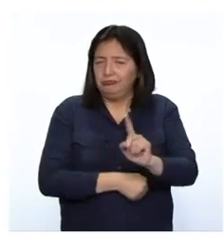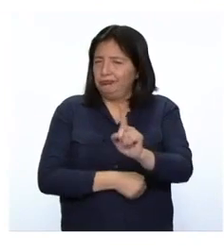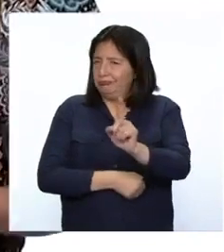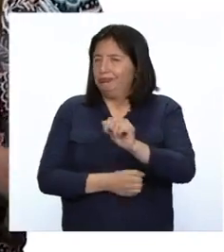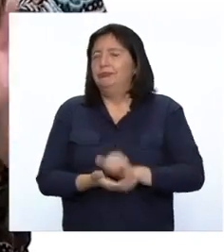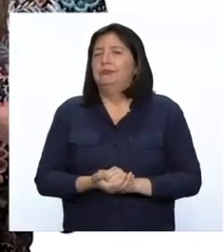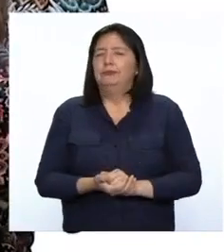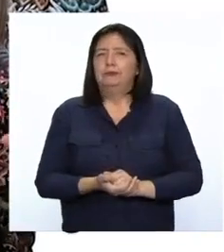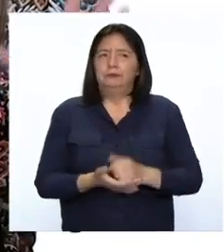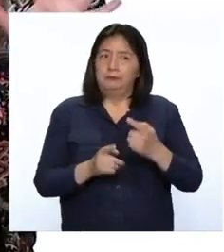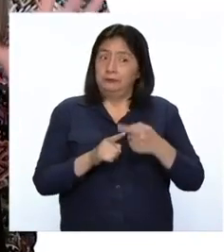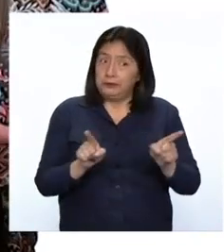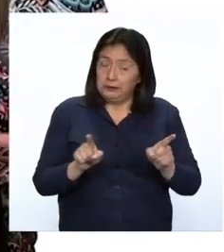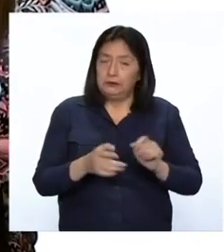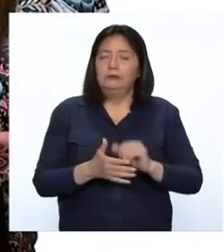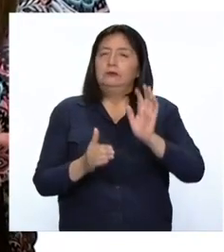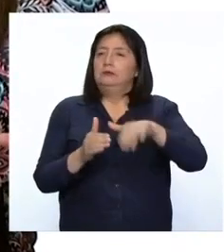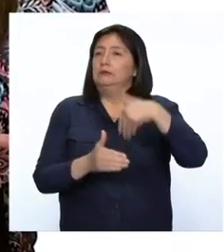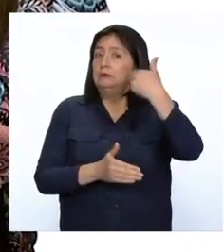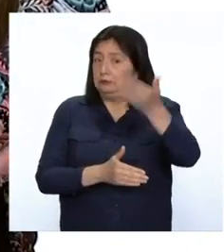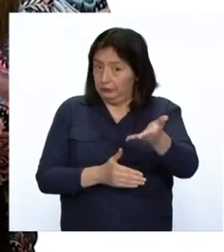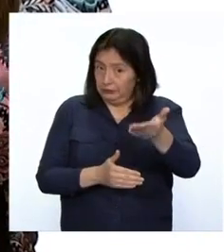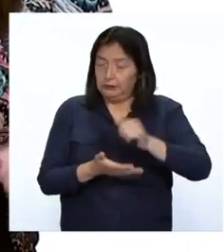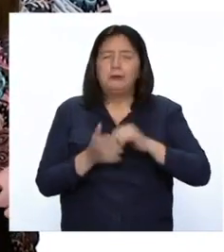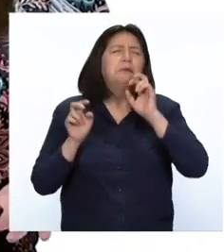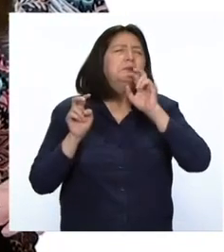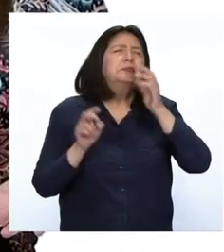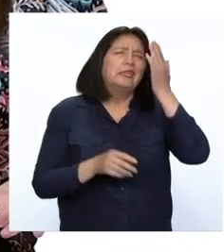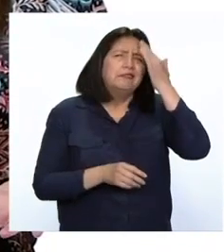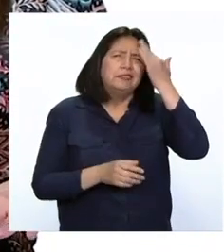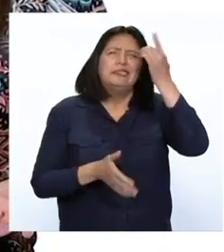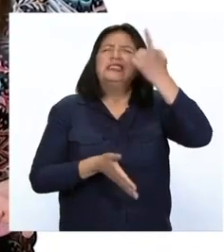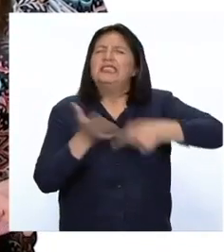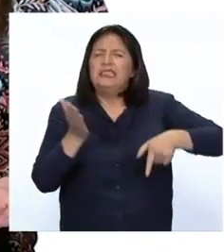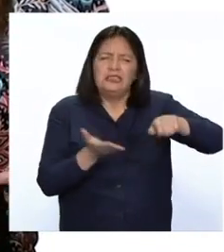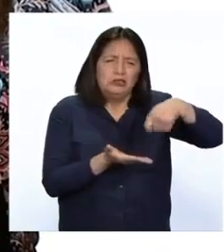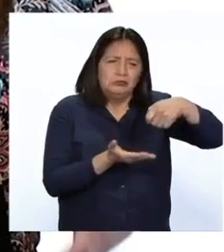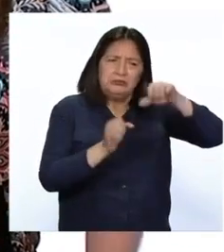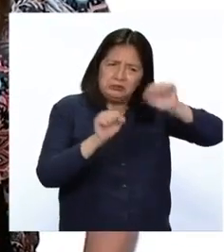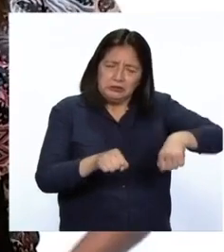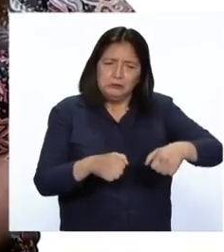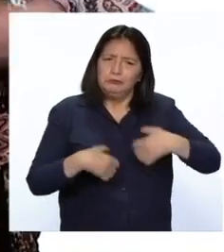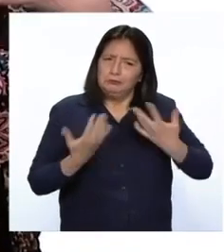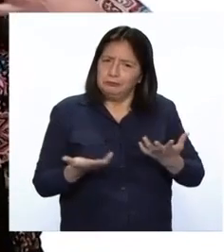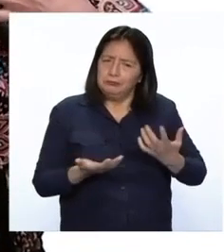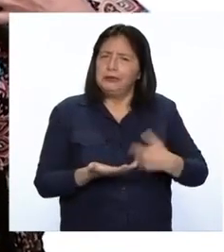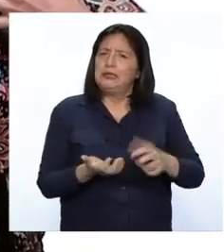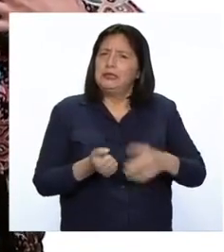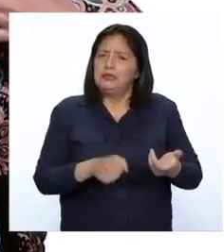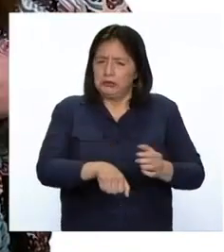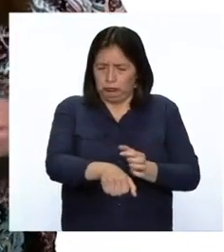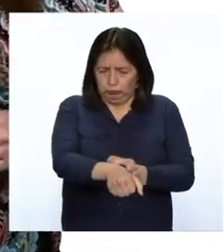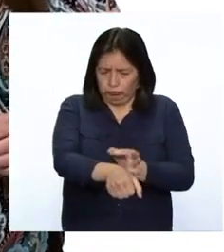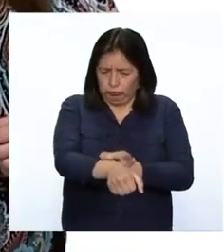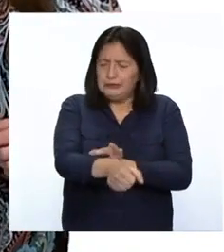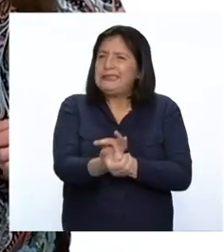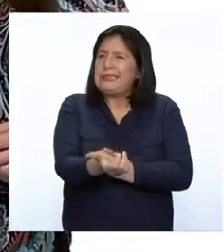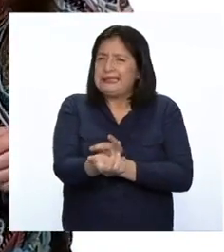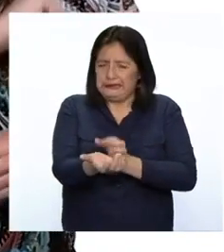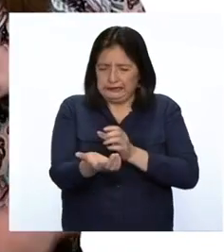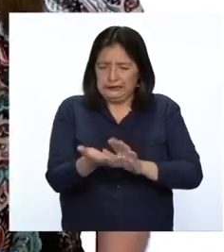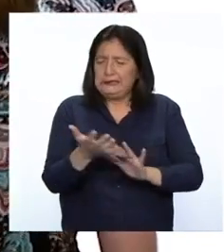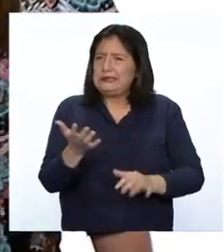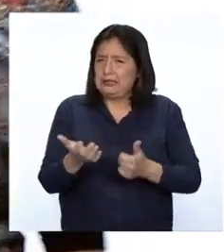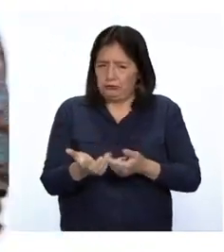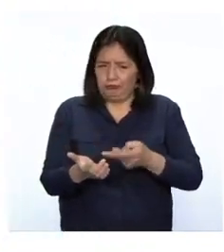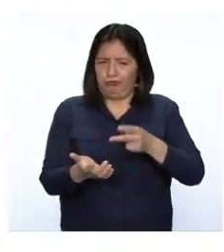no. Pero en el siguiente bloque vamos a saber qué alimentos consumir para levantar nuestros niveles de hemoglobina. Así que no te